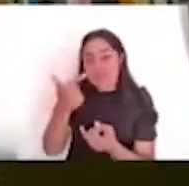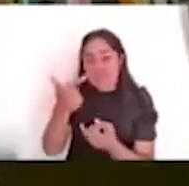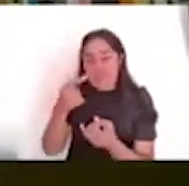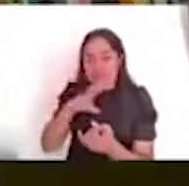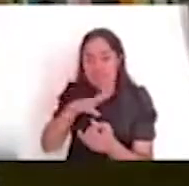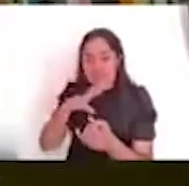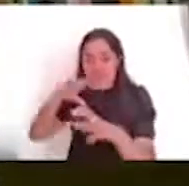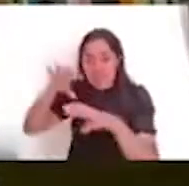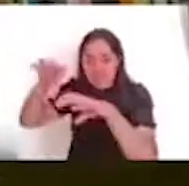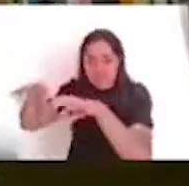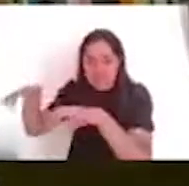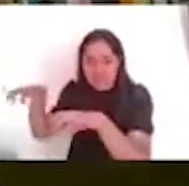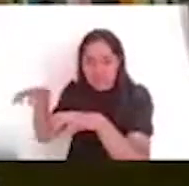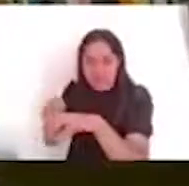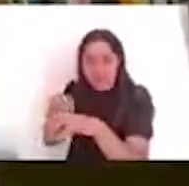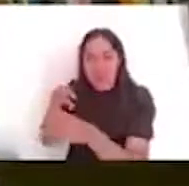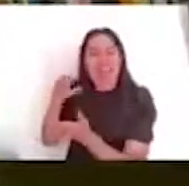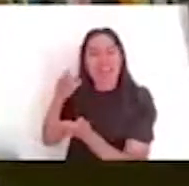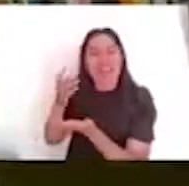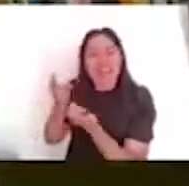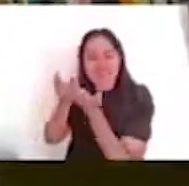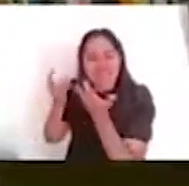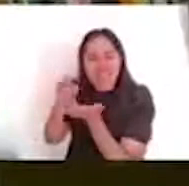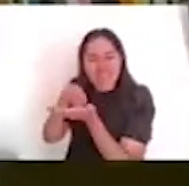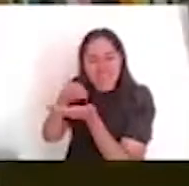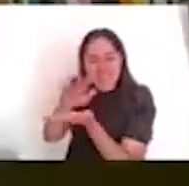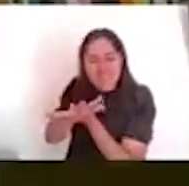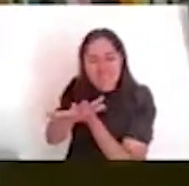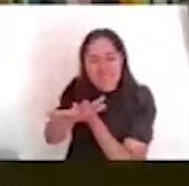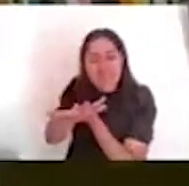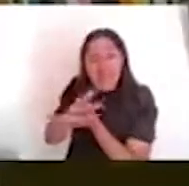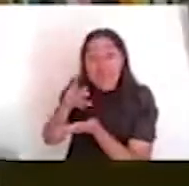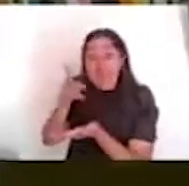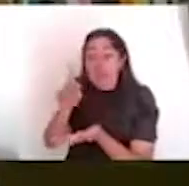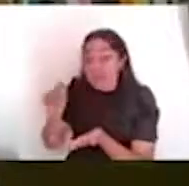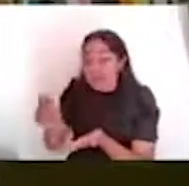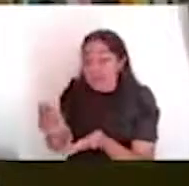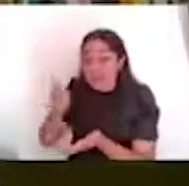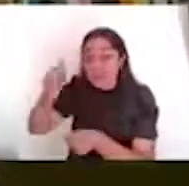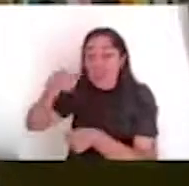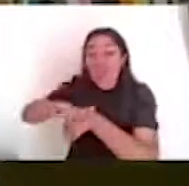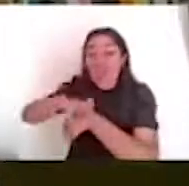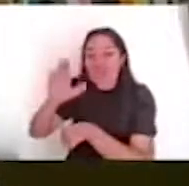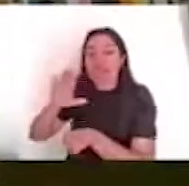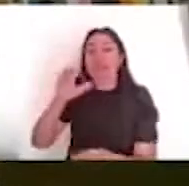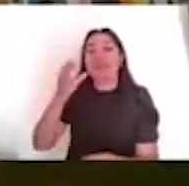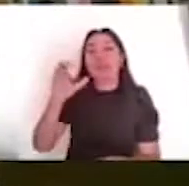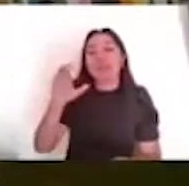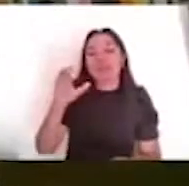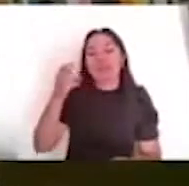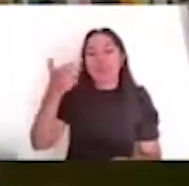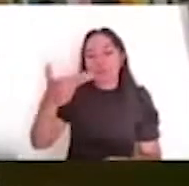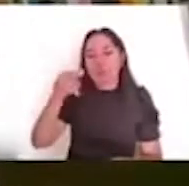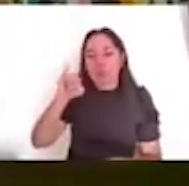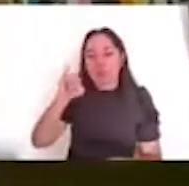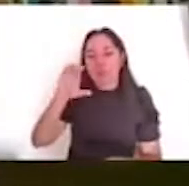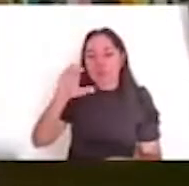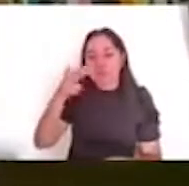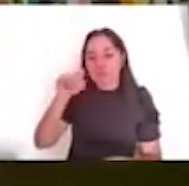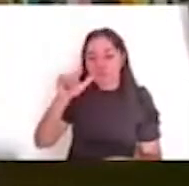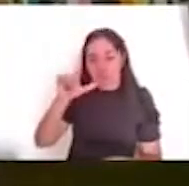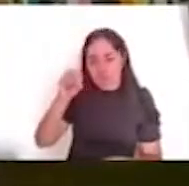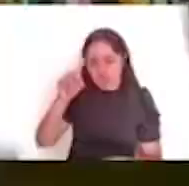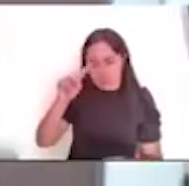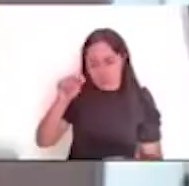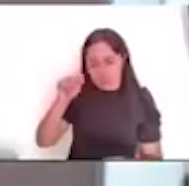Sagún. Este es el más importante, el dedicado a Wichilopostli. Su siguiente pregunta es, ¿qué se